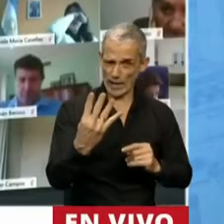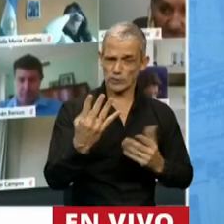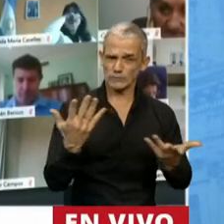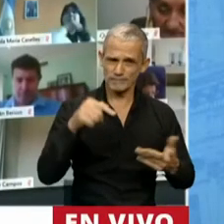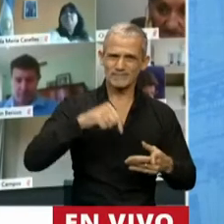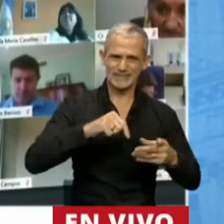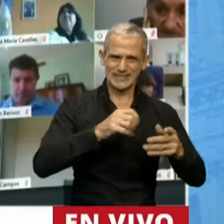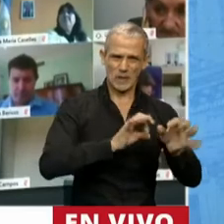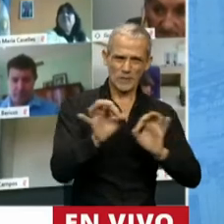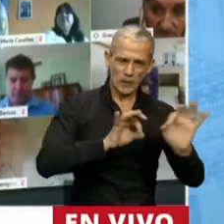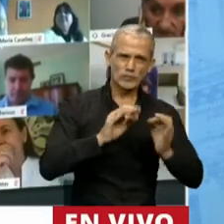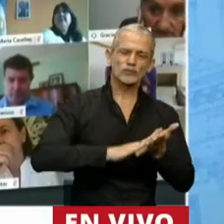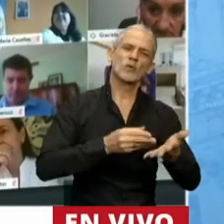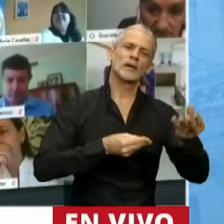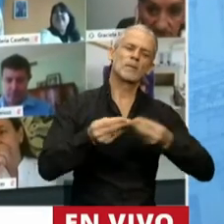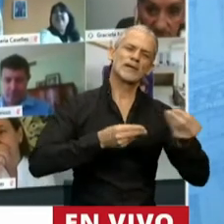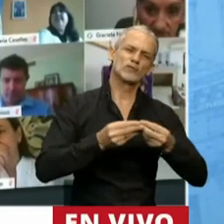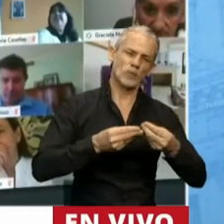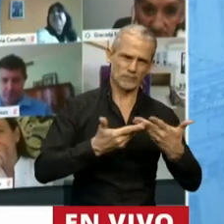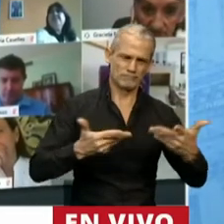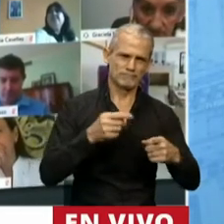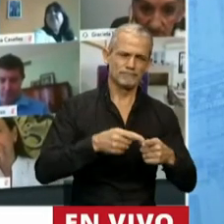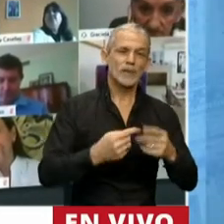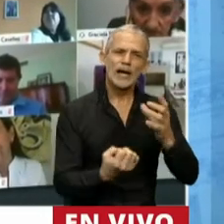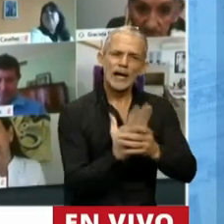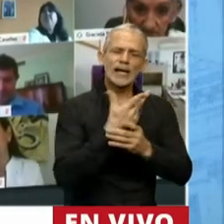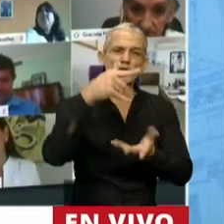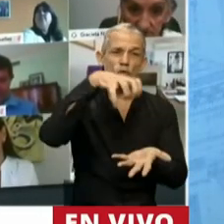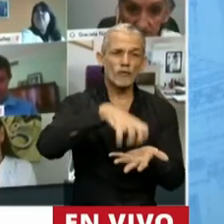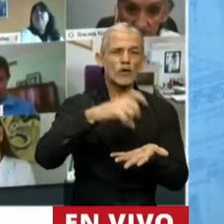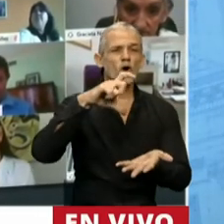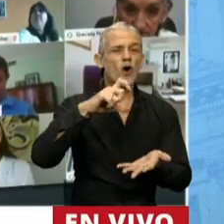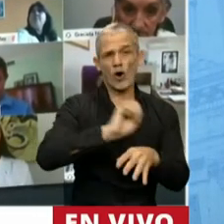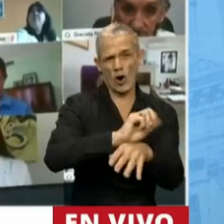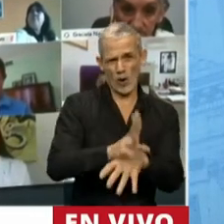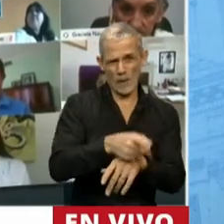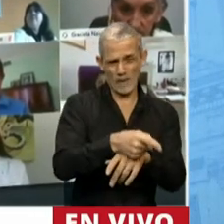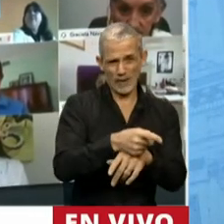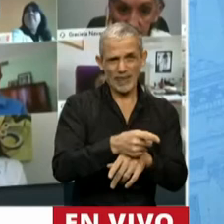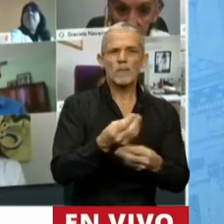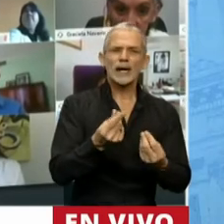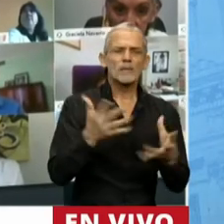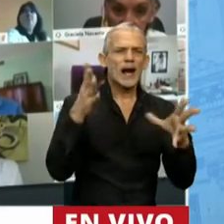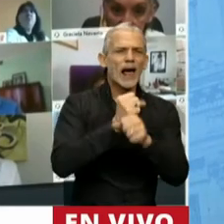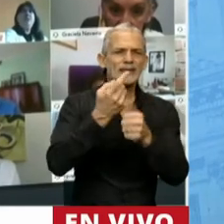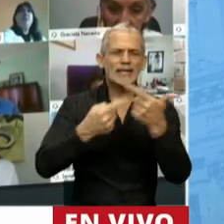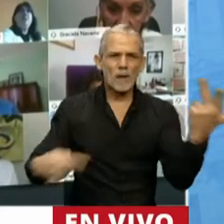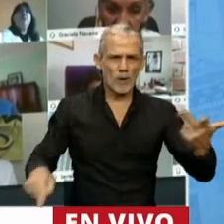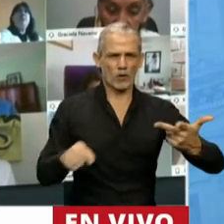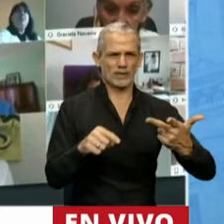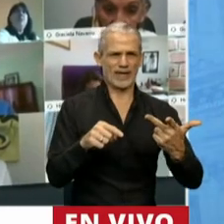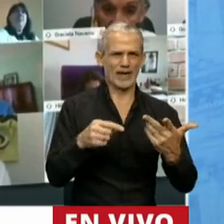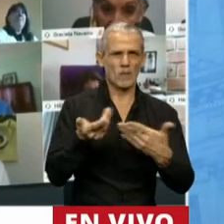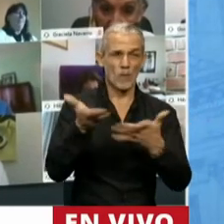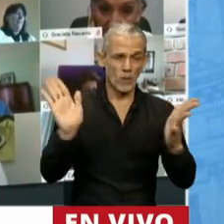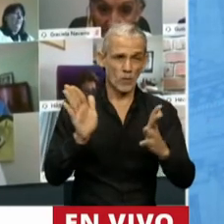empleación de presupuesto donde habla sobre la creación del fondo COVID en compensación del transporte de públicos pasajeros